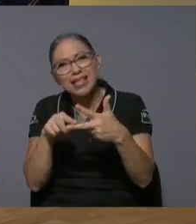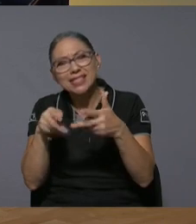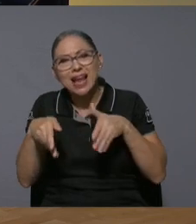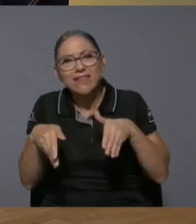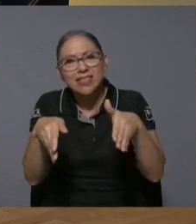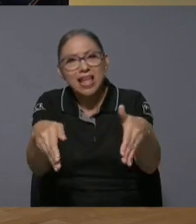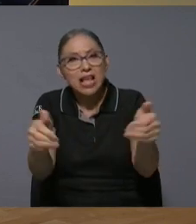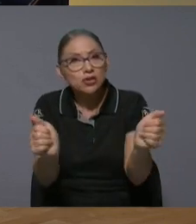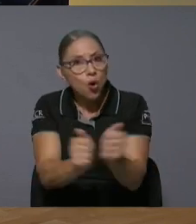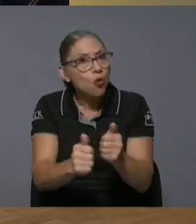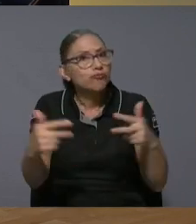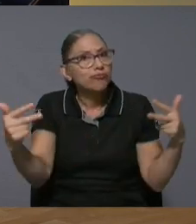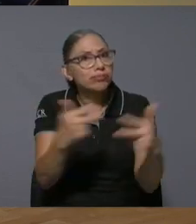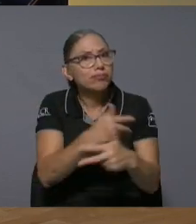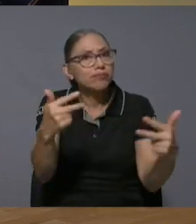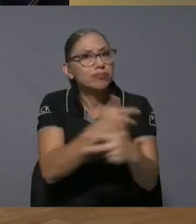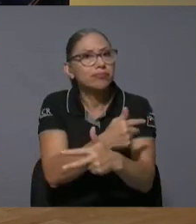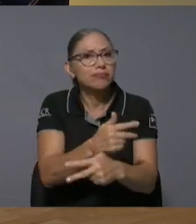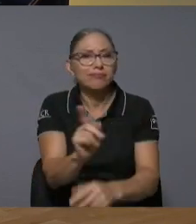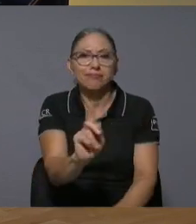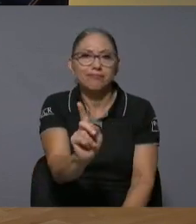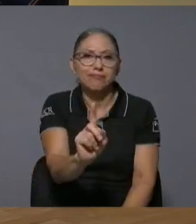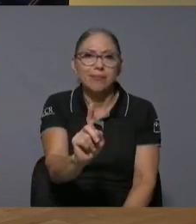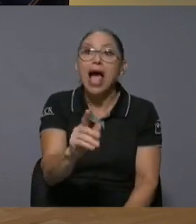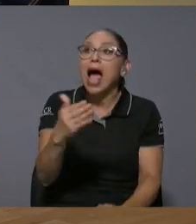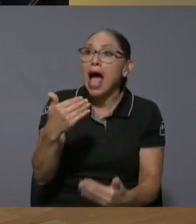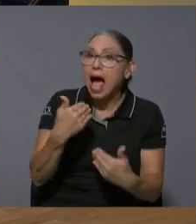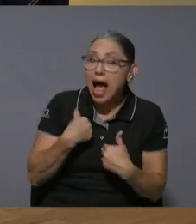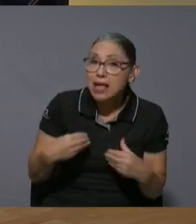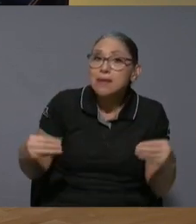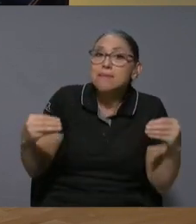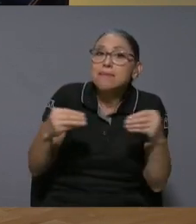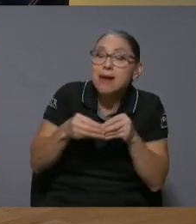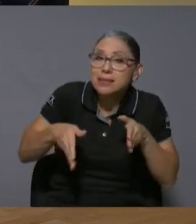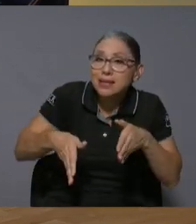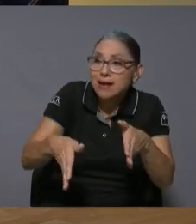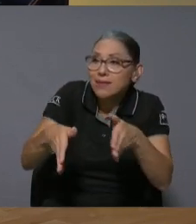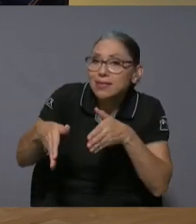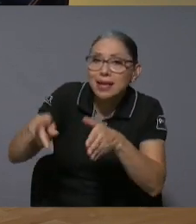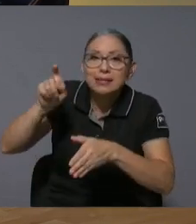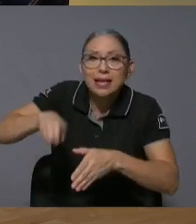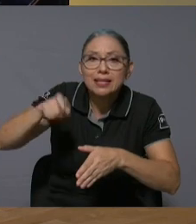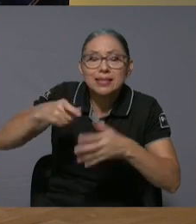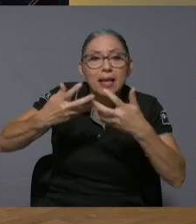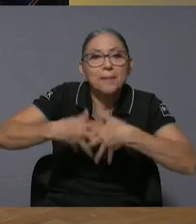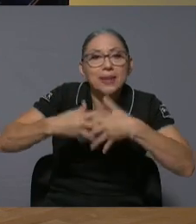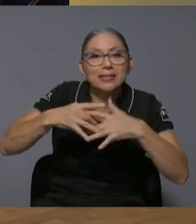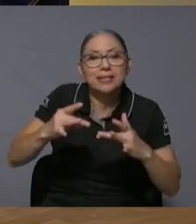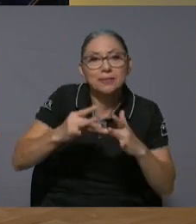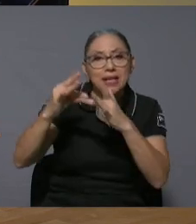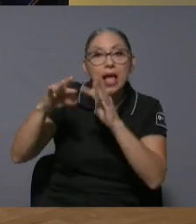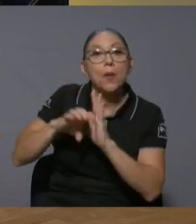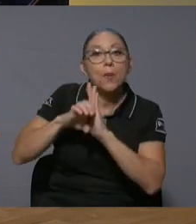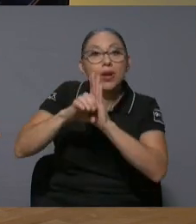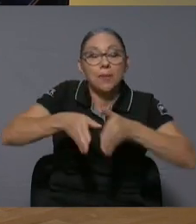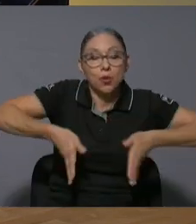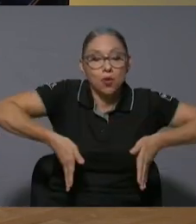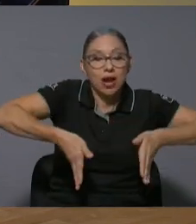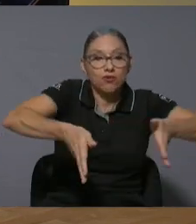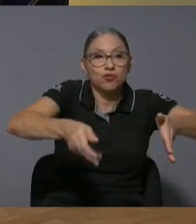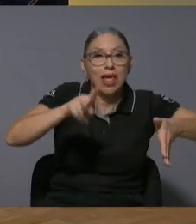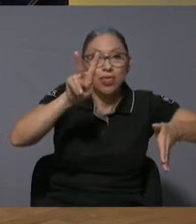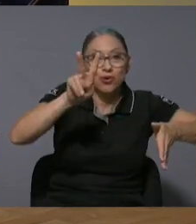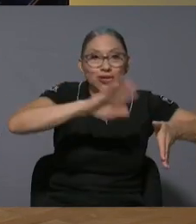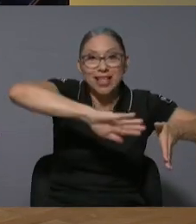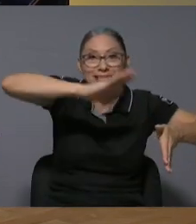nuestra experiencia ojalá la gestión y operación de empresas especializadas en esto por ejemplo la ruta 2 la que atravesa el cerro de la